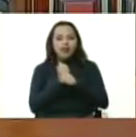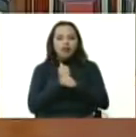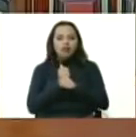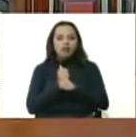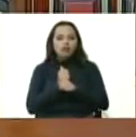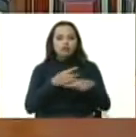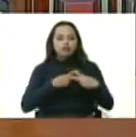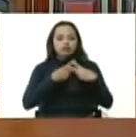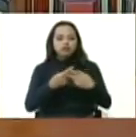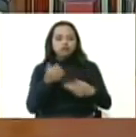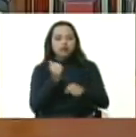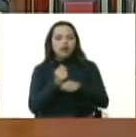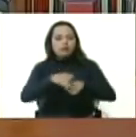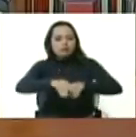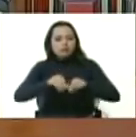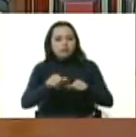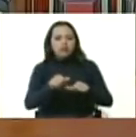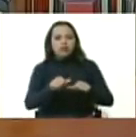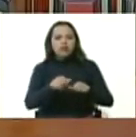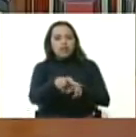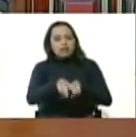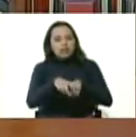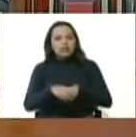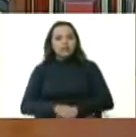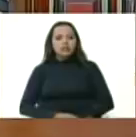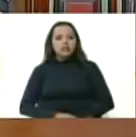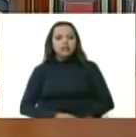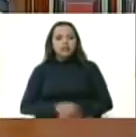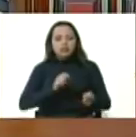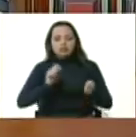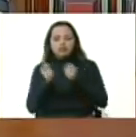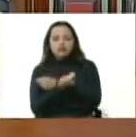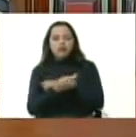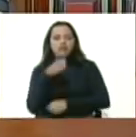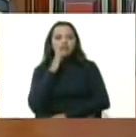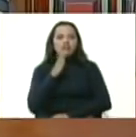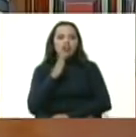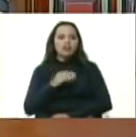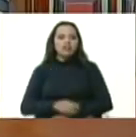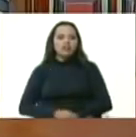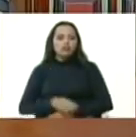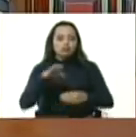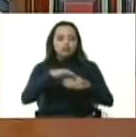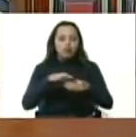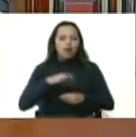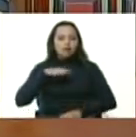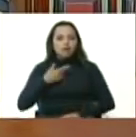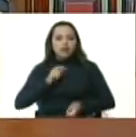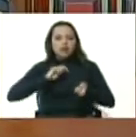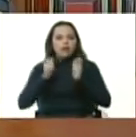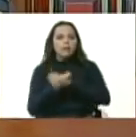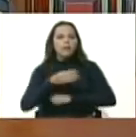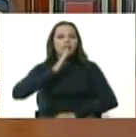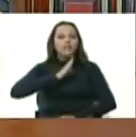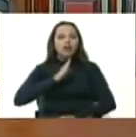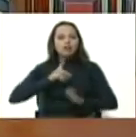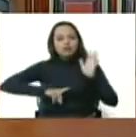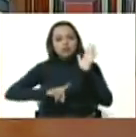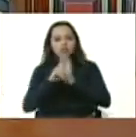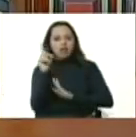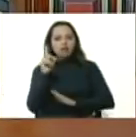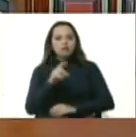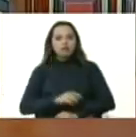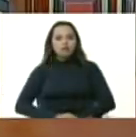autorizar la transformación radical e inmediata del Banco Agrícola para que se convierta en una criptobanca de desarrollo